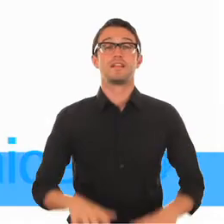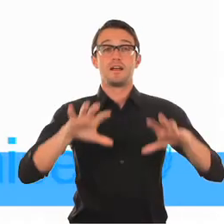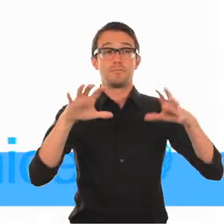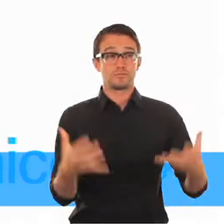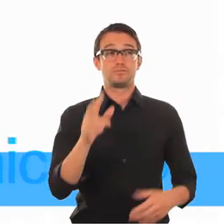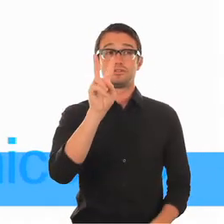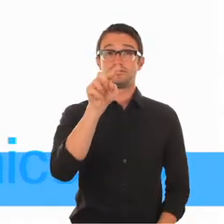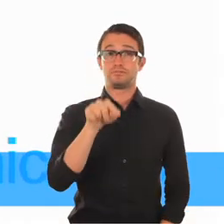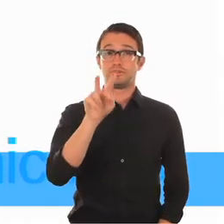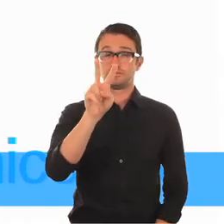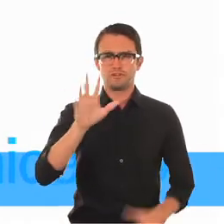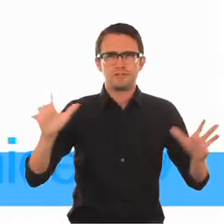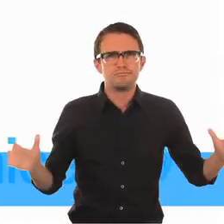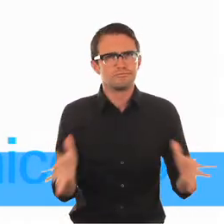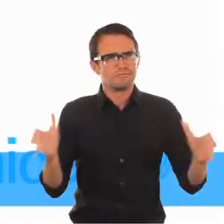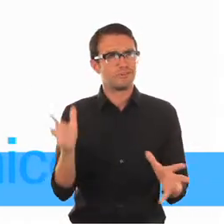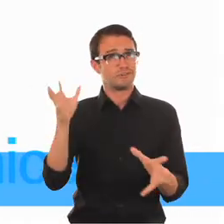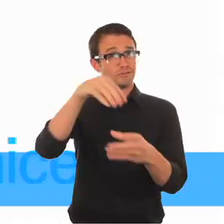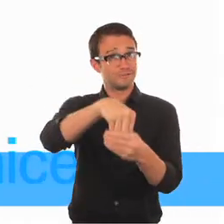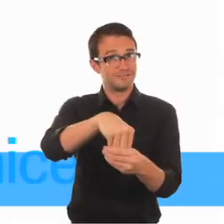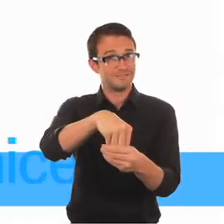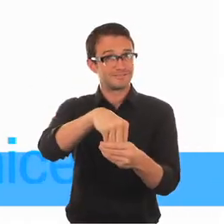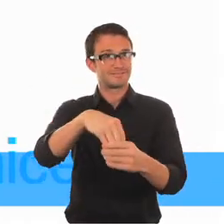Lección 2 Promover la inclusión